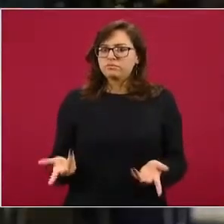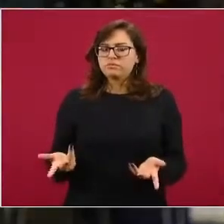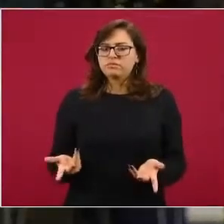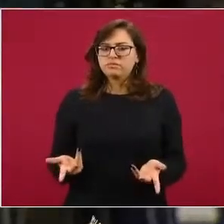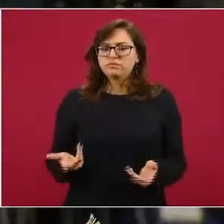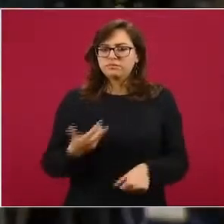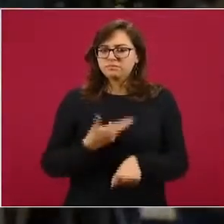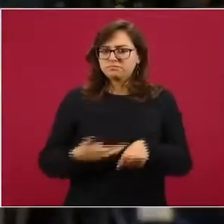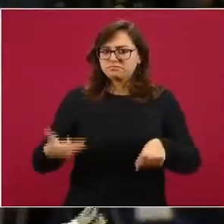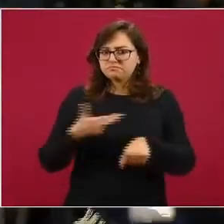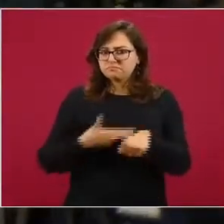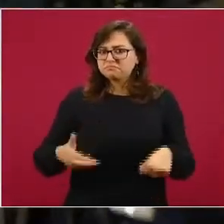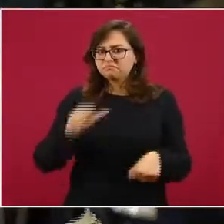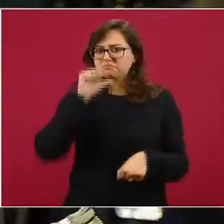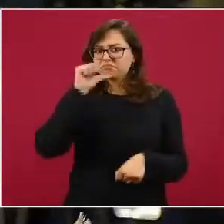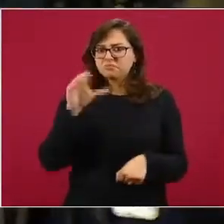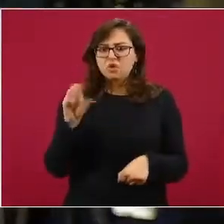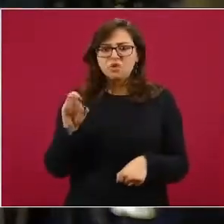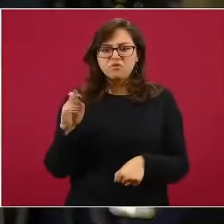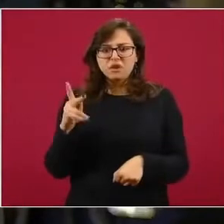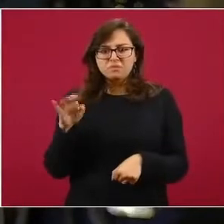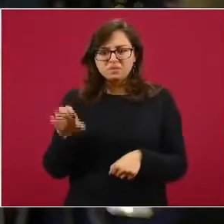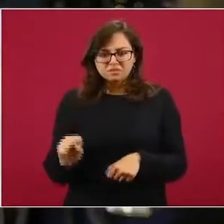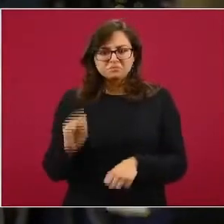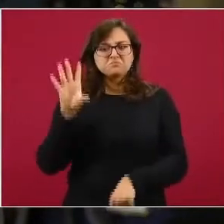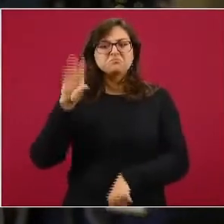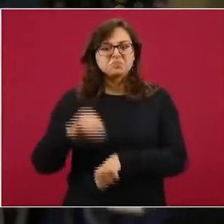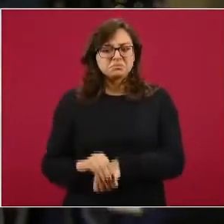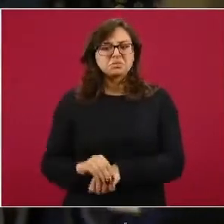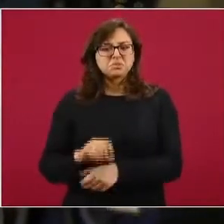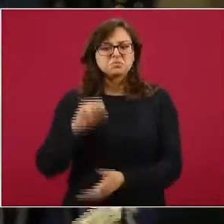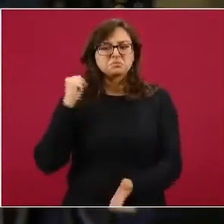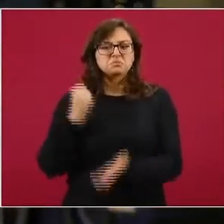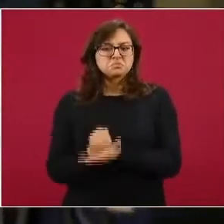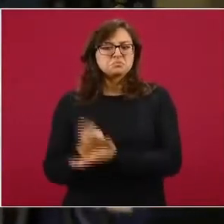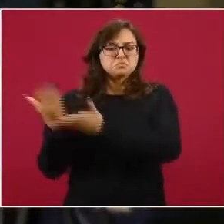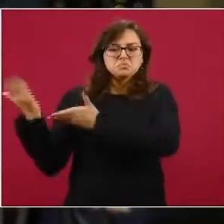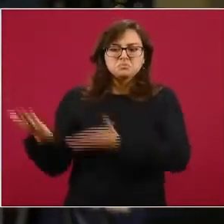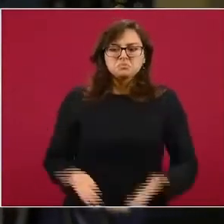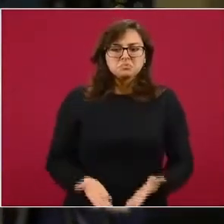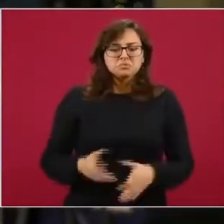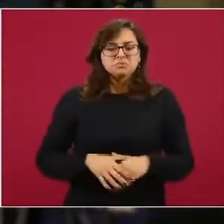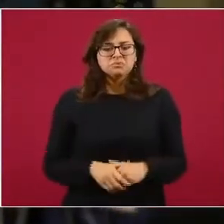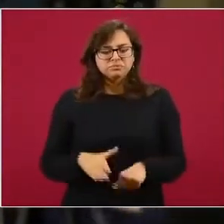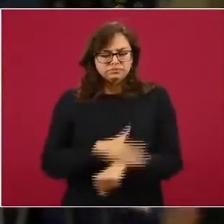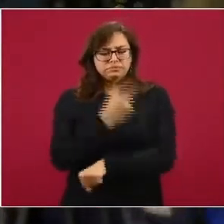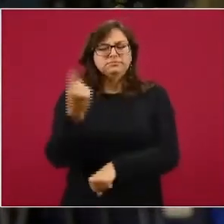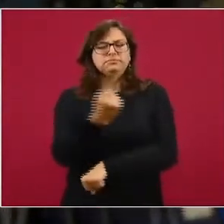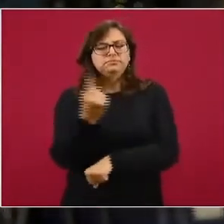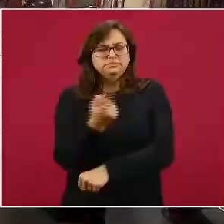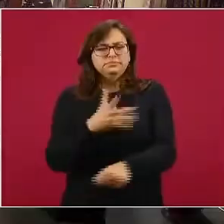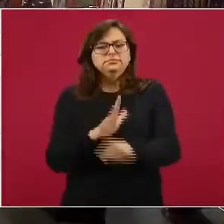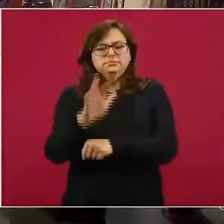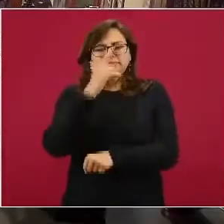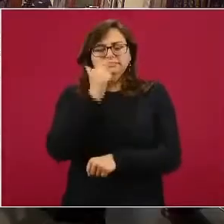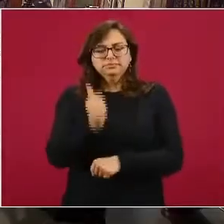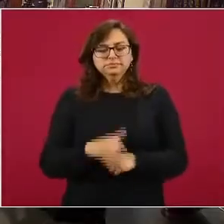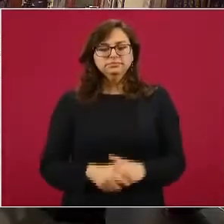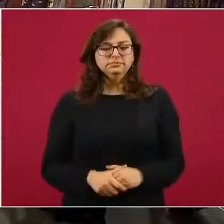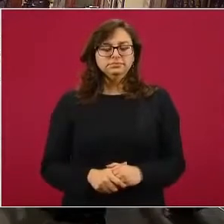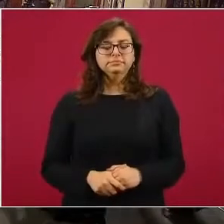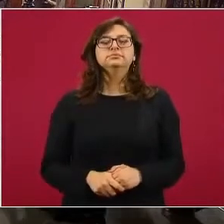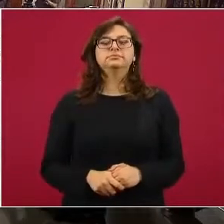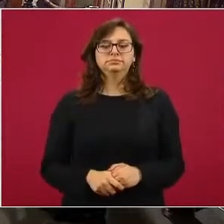irregularidades, la COFEPRIS sigue permitiendo o sigue autorizando estas pruebas rápidas. Muchas gracias.